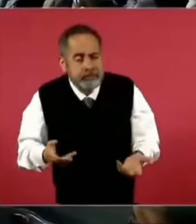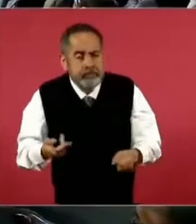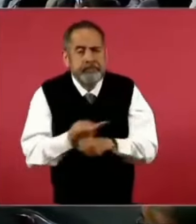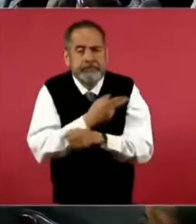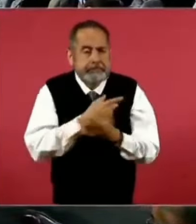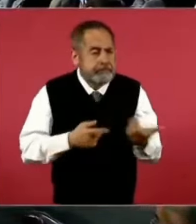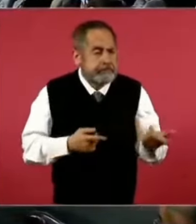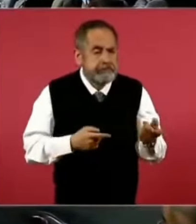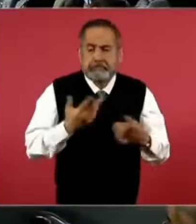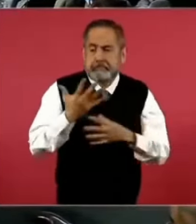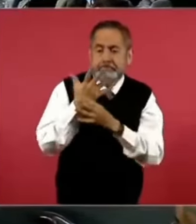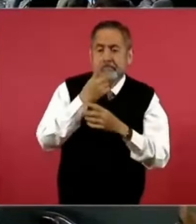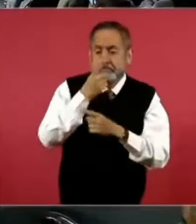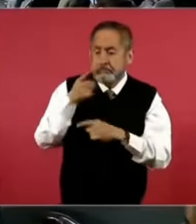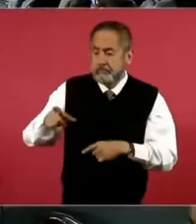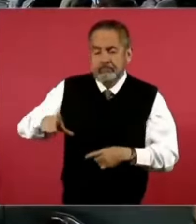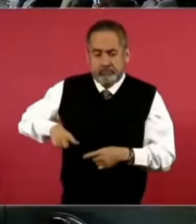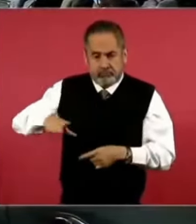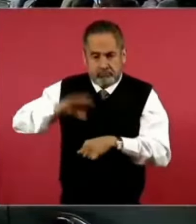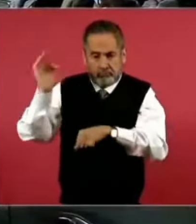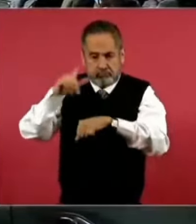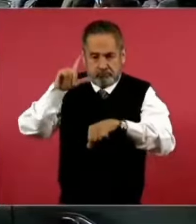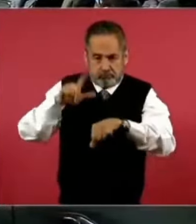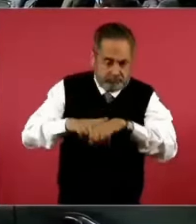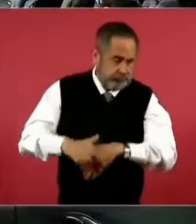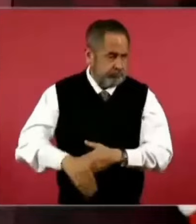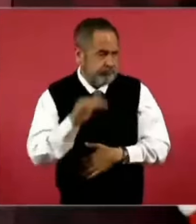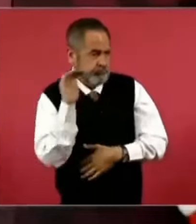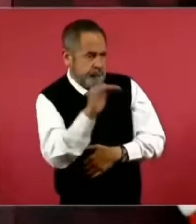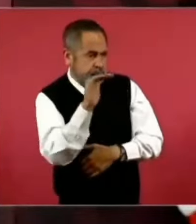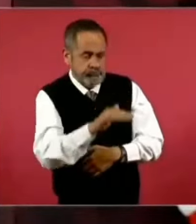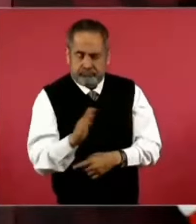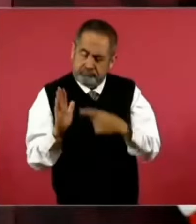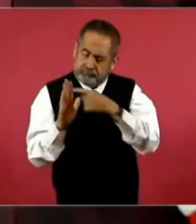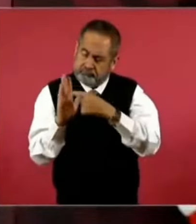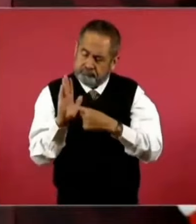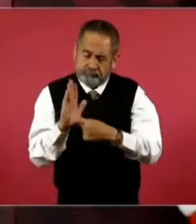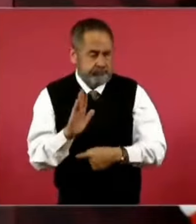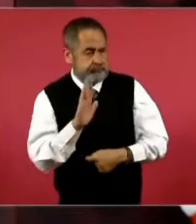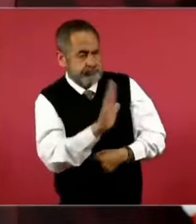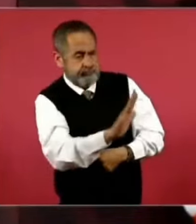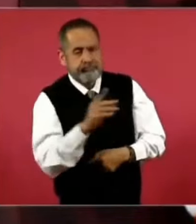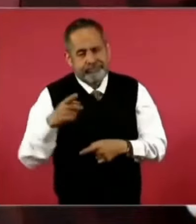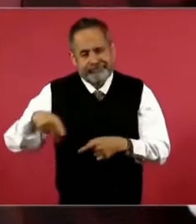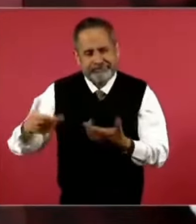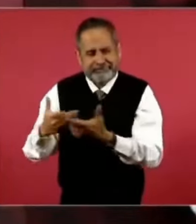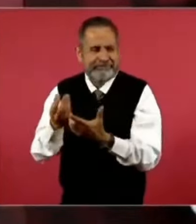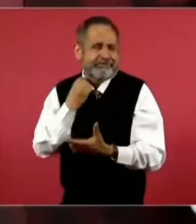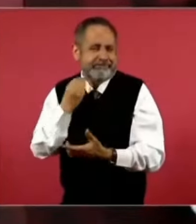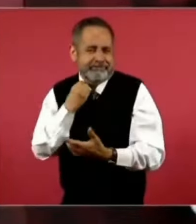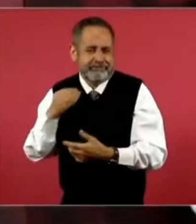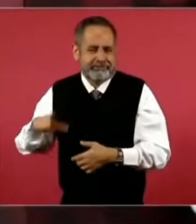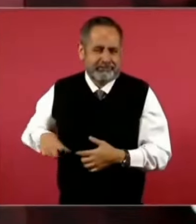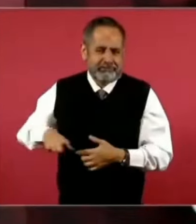el gobierno federal, sus abogados, los